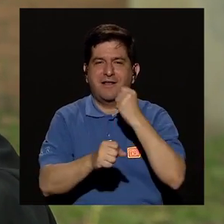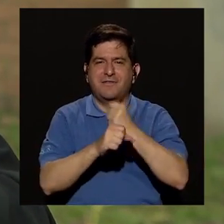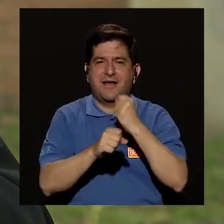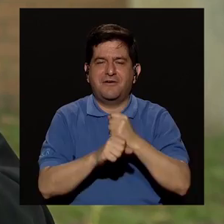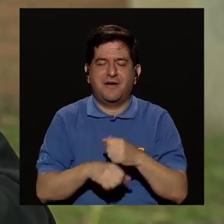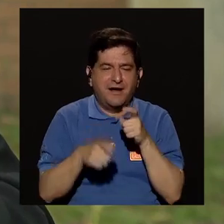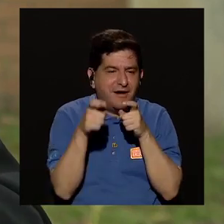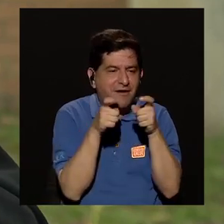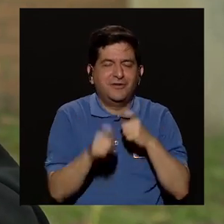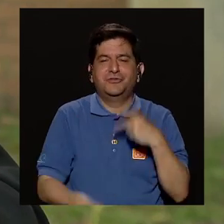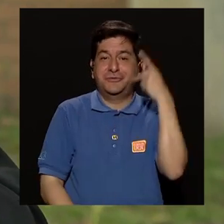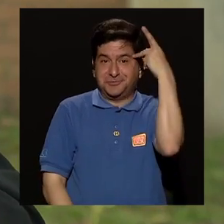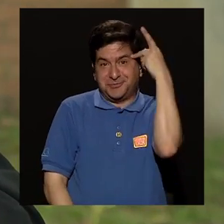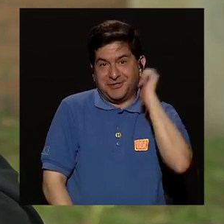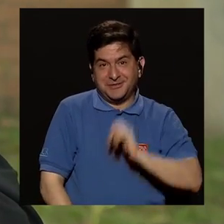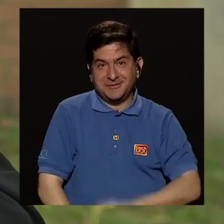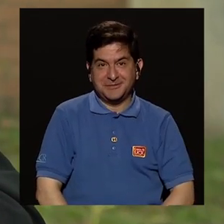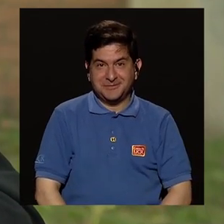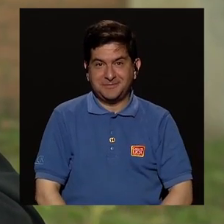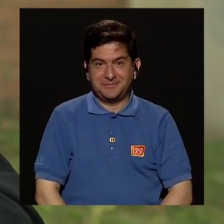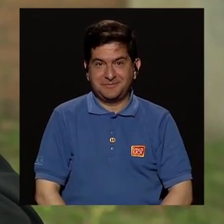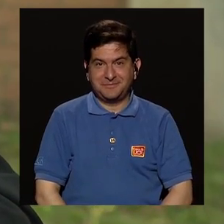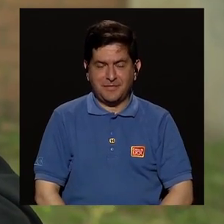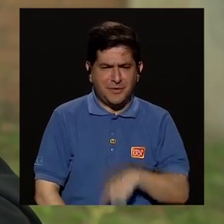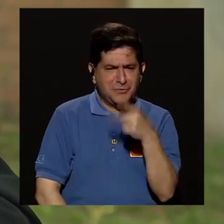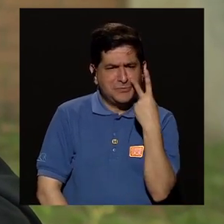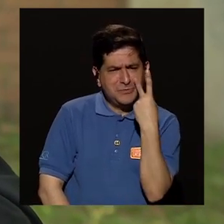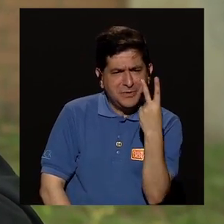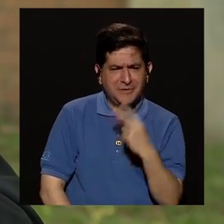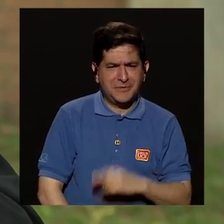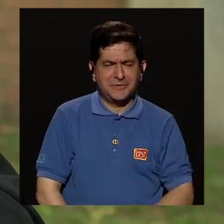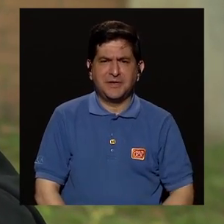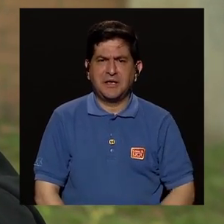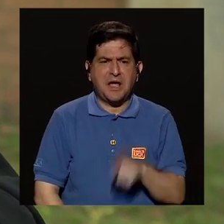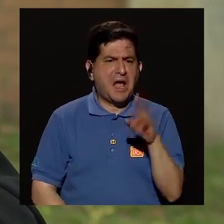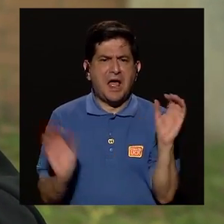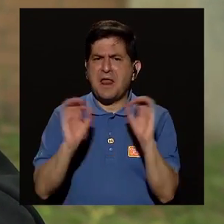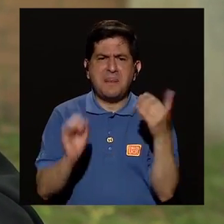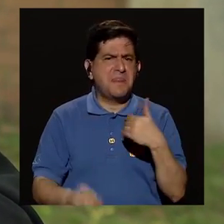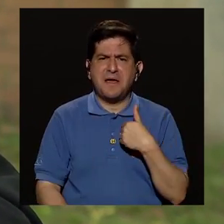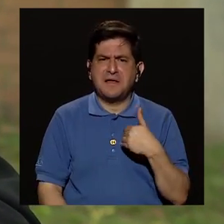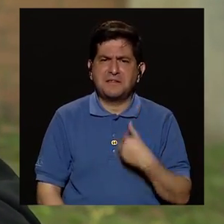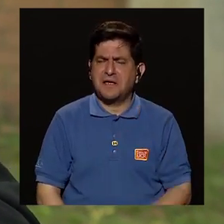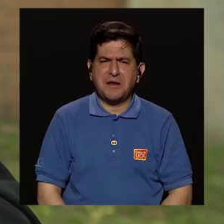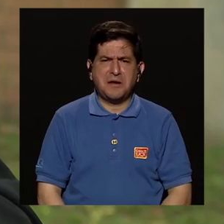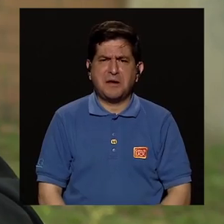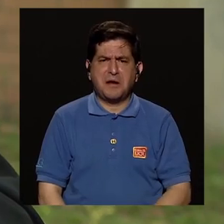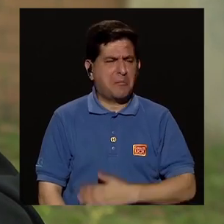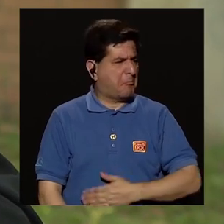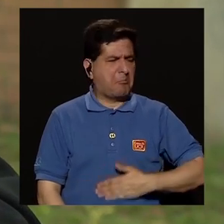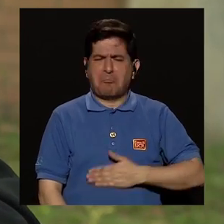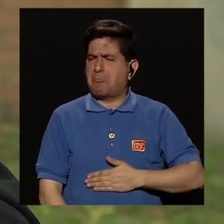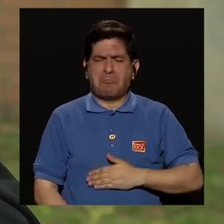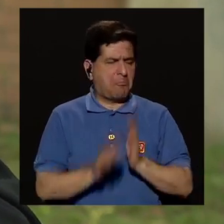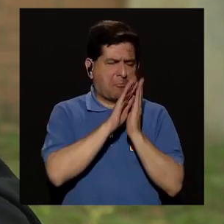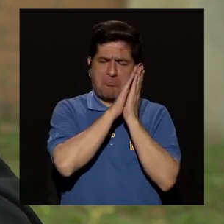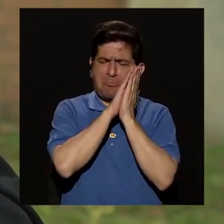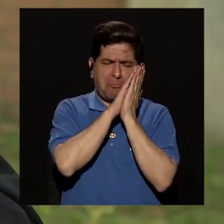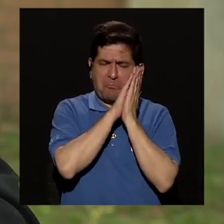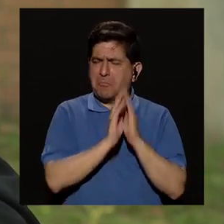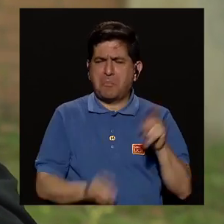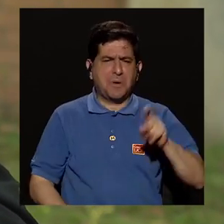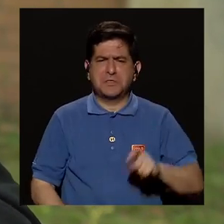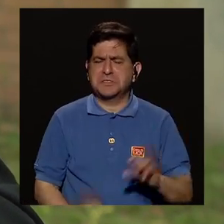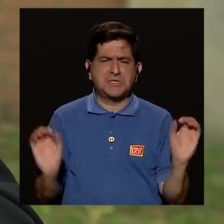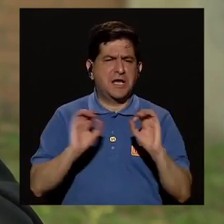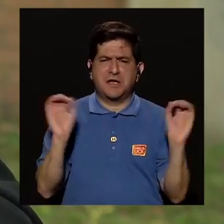trabajar con sus padres, ¿verdad? Y entonces, cuando usted lo ve, no tiene nada, no tiene hambre, no tiene sueño, no